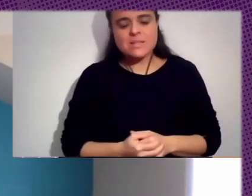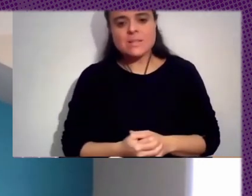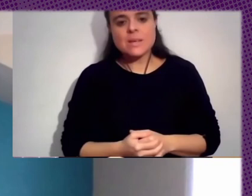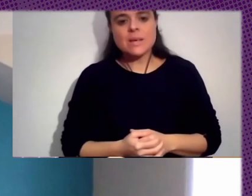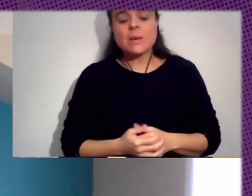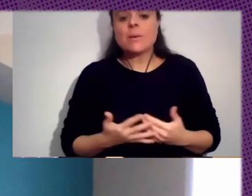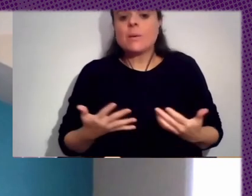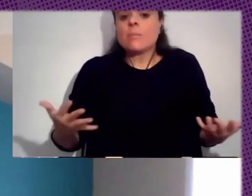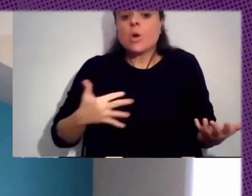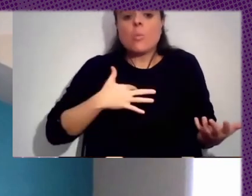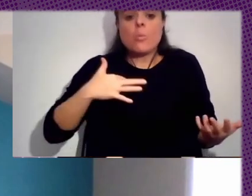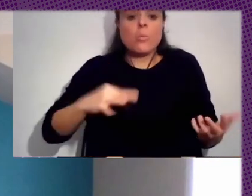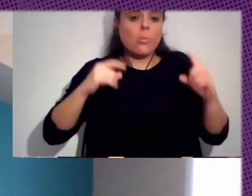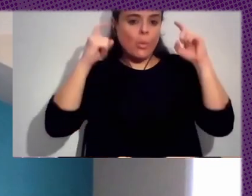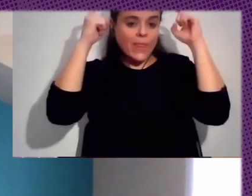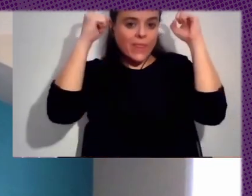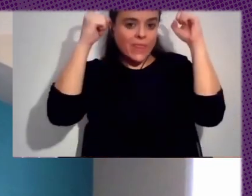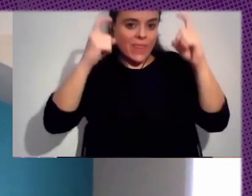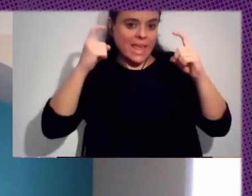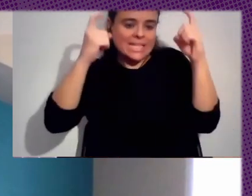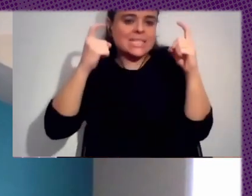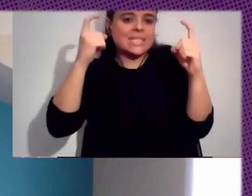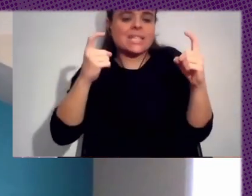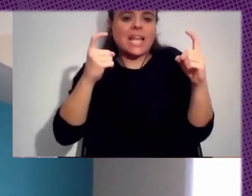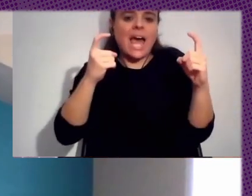Podríamos Intentar Esperando Tal Tal